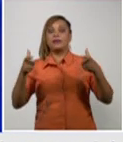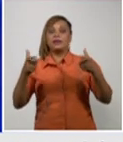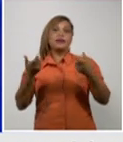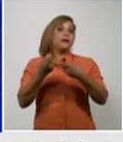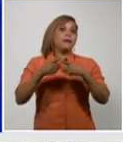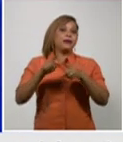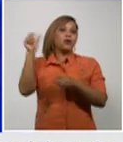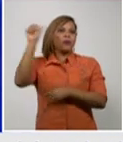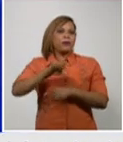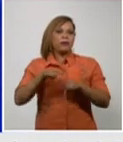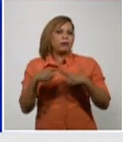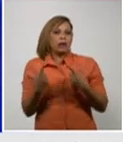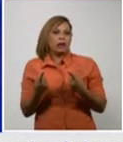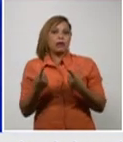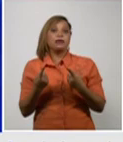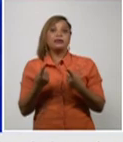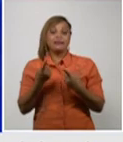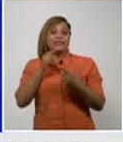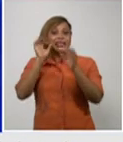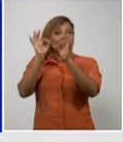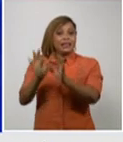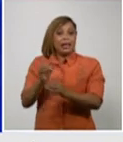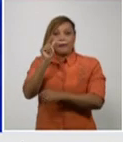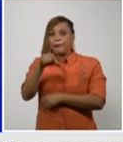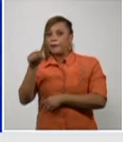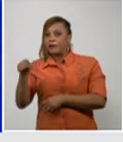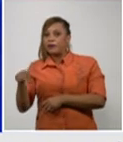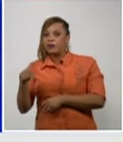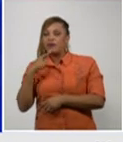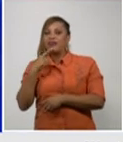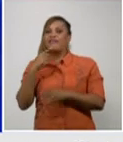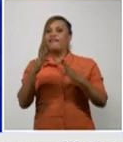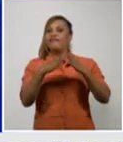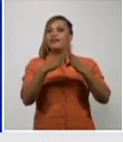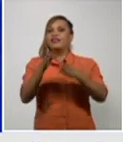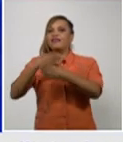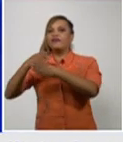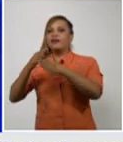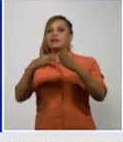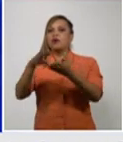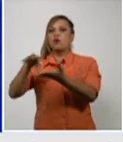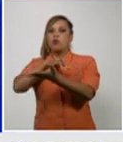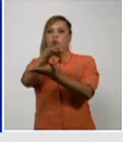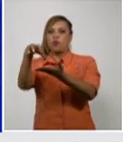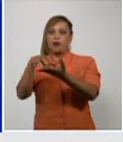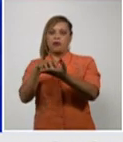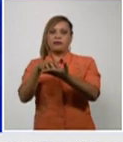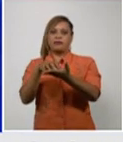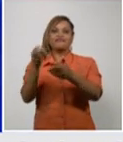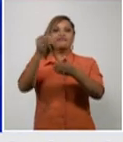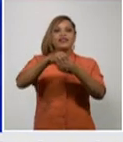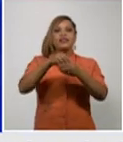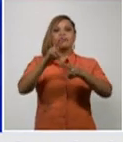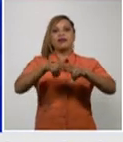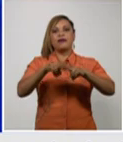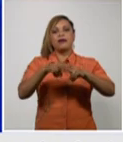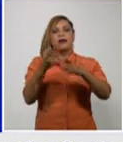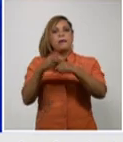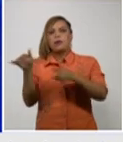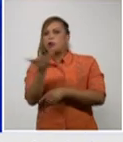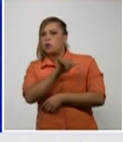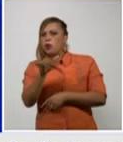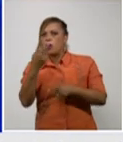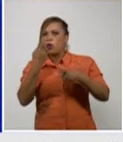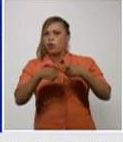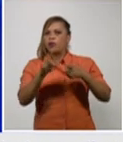generalmente las personas viven en diferentes lugares sobre todo en La Habana y entonces pero también en otras provincias entonces